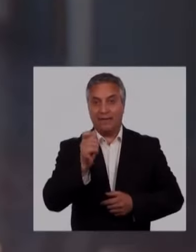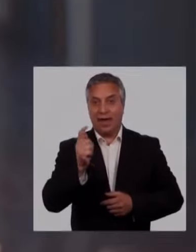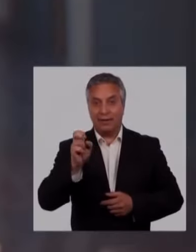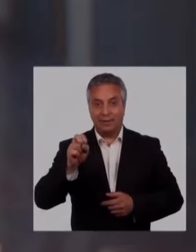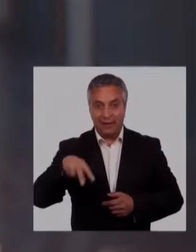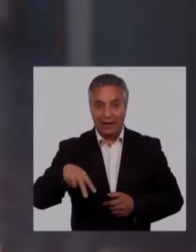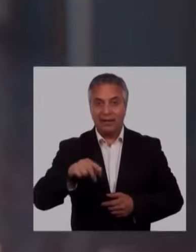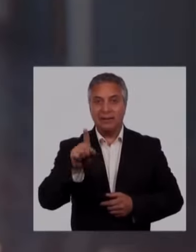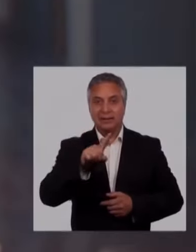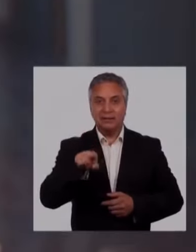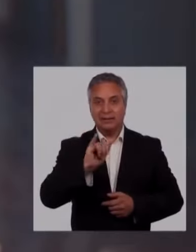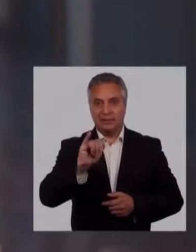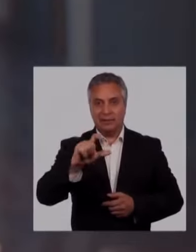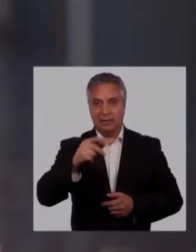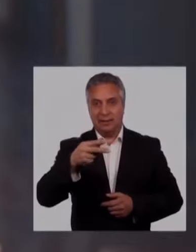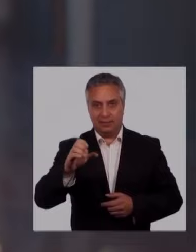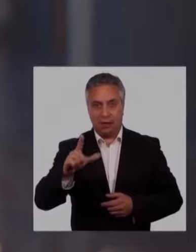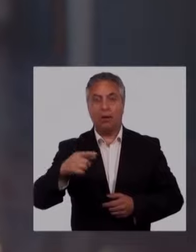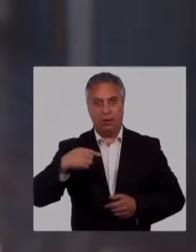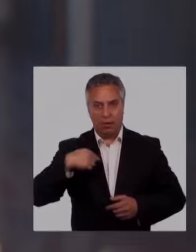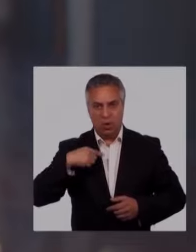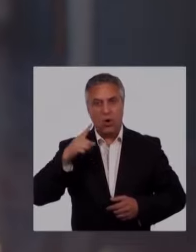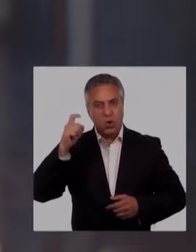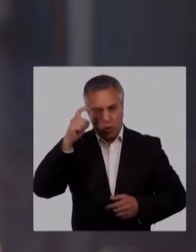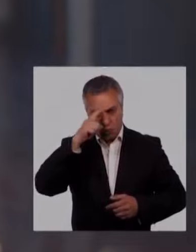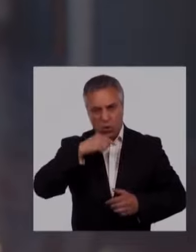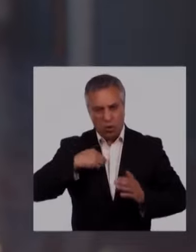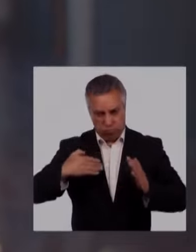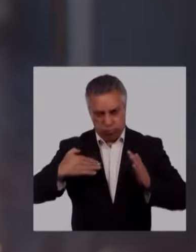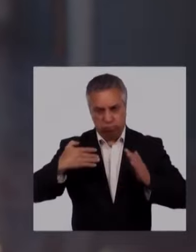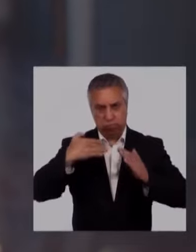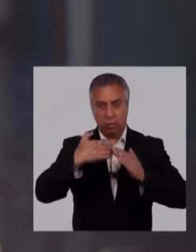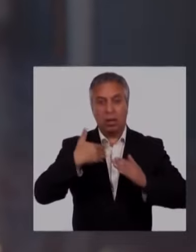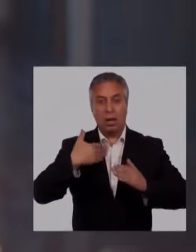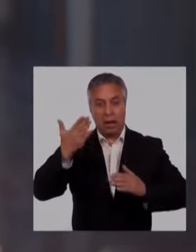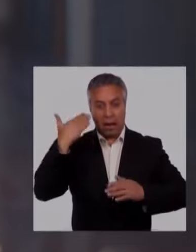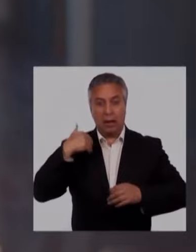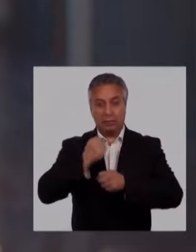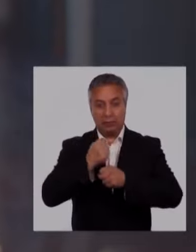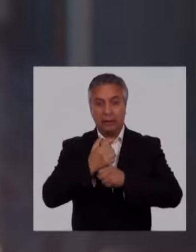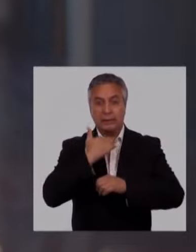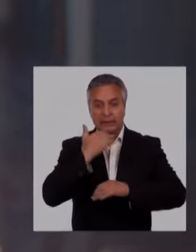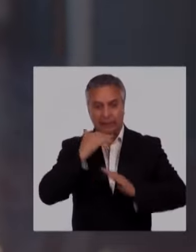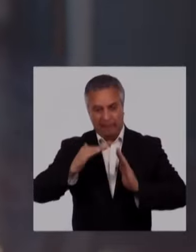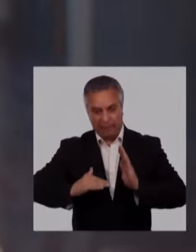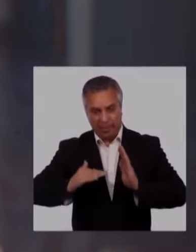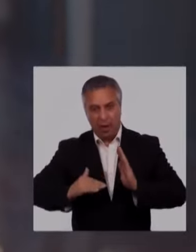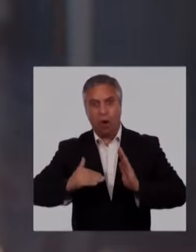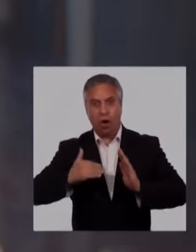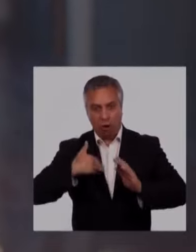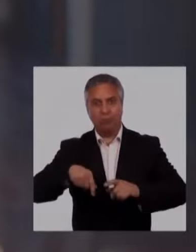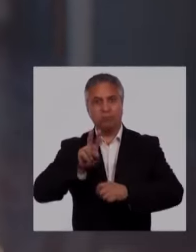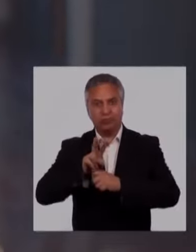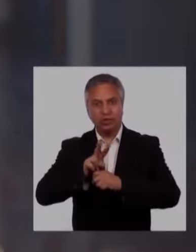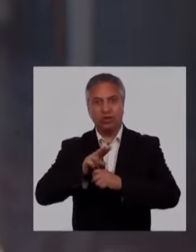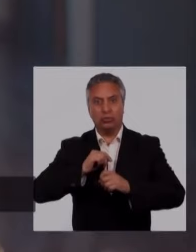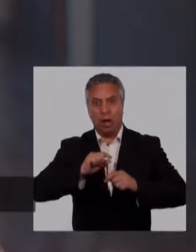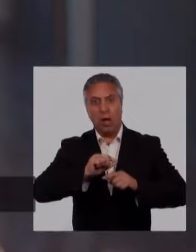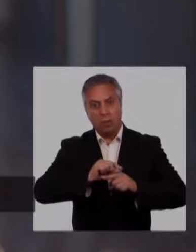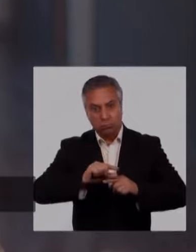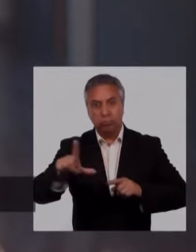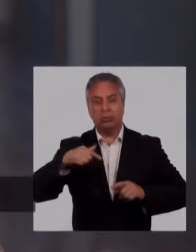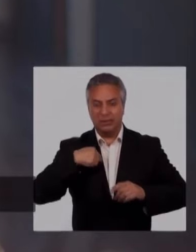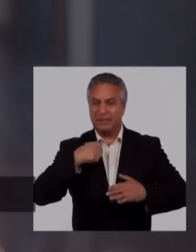Soy Sebastián Sichel. Me ha costado llegar hasta aquí. He sido junior, he sido profesor, he sido emprendedor.